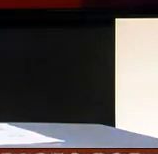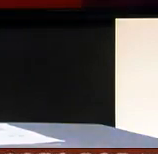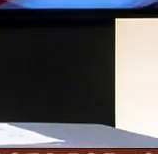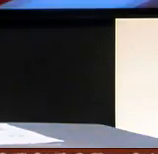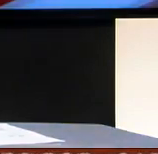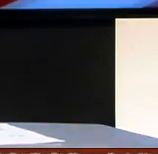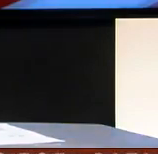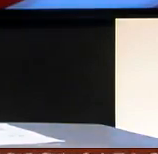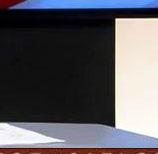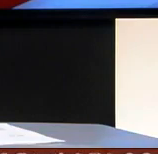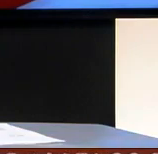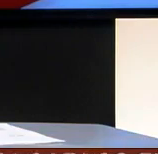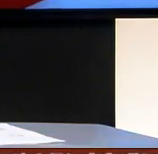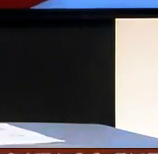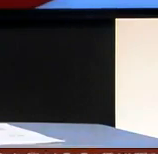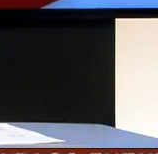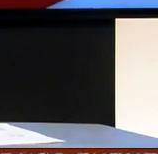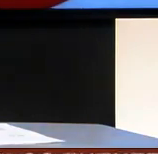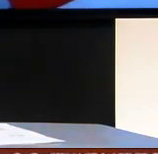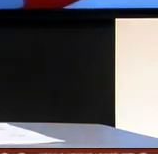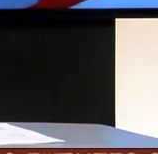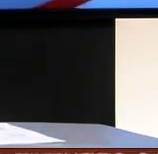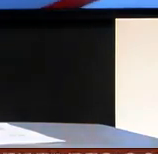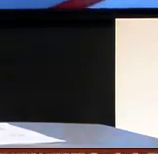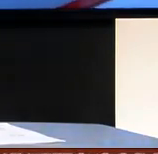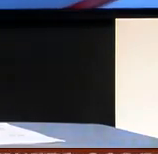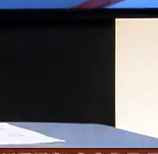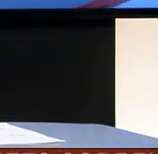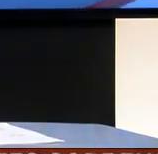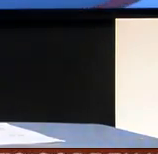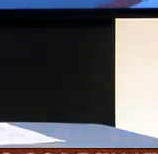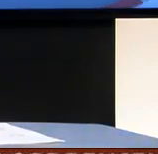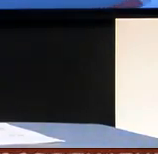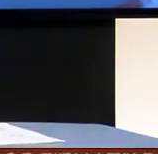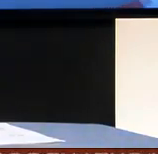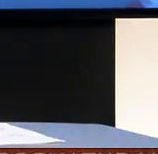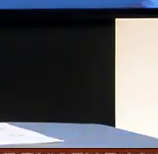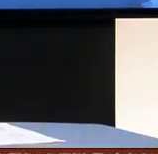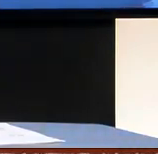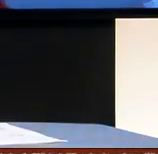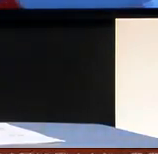sus recomendaciones Eduardo muy buenos días ¿cómo estás? es un placer saludarte